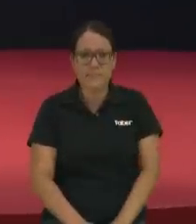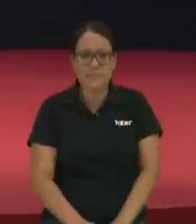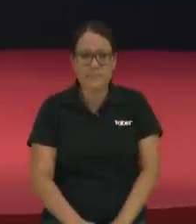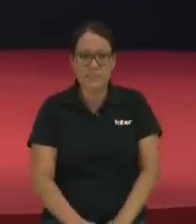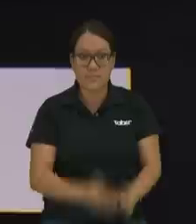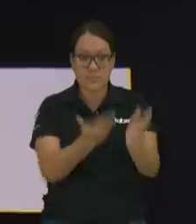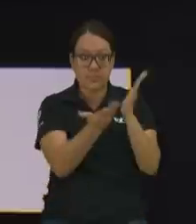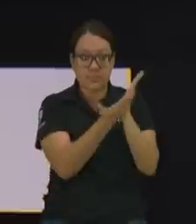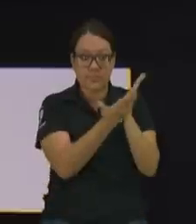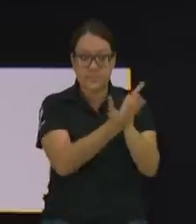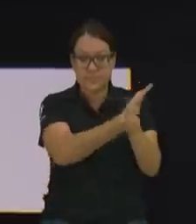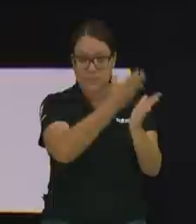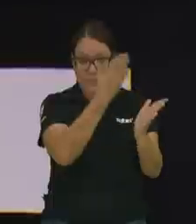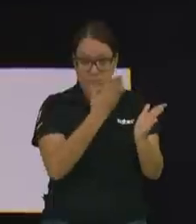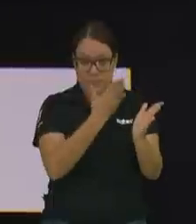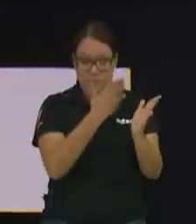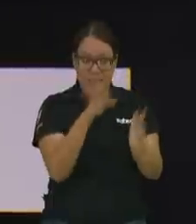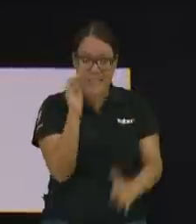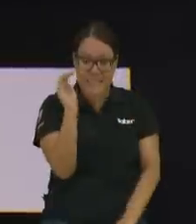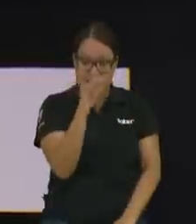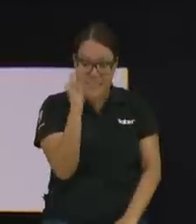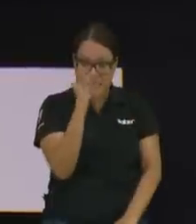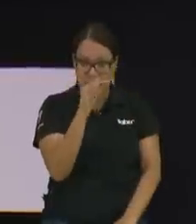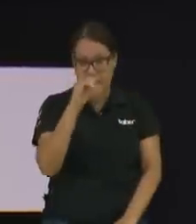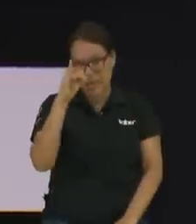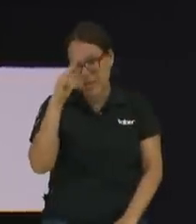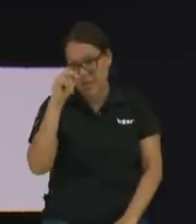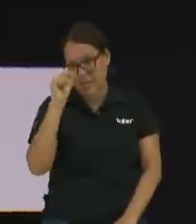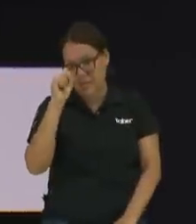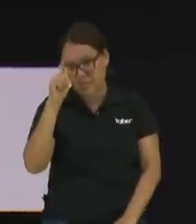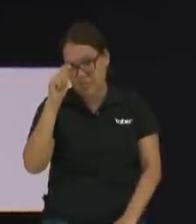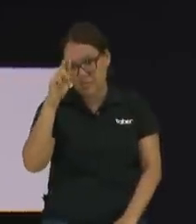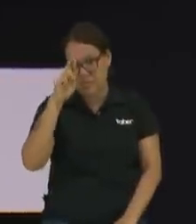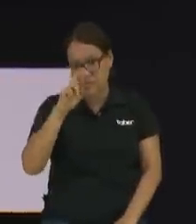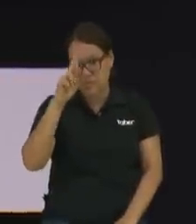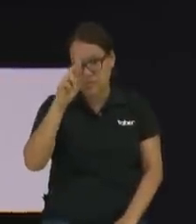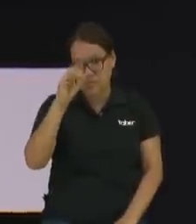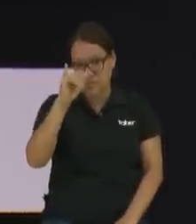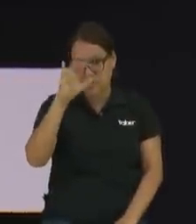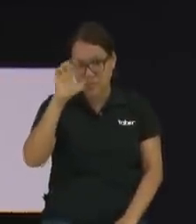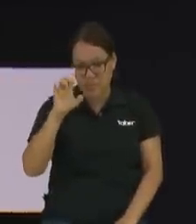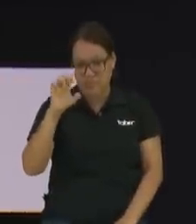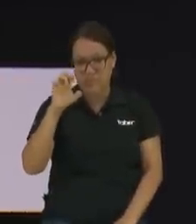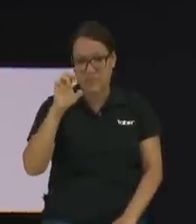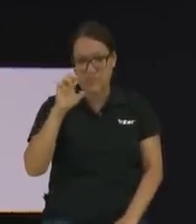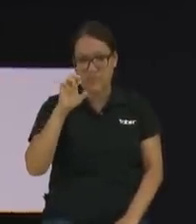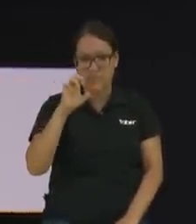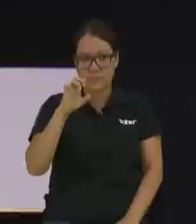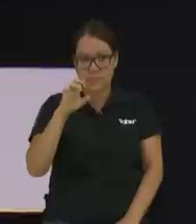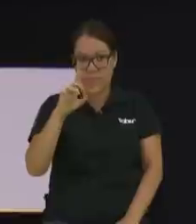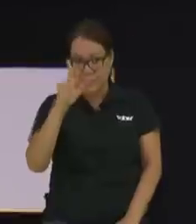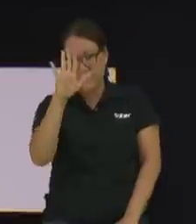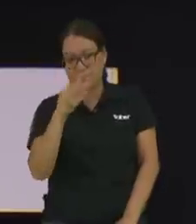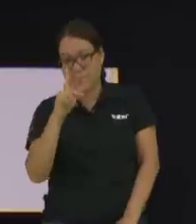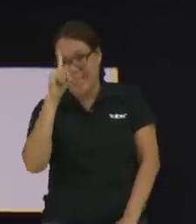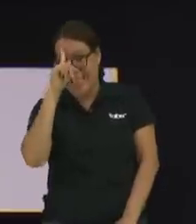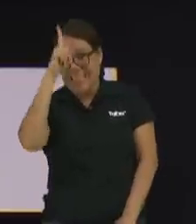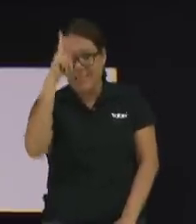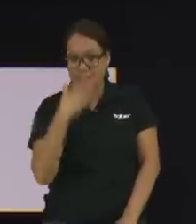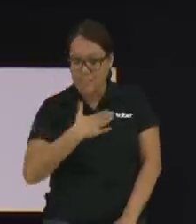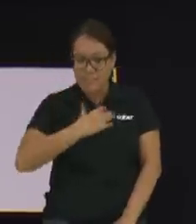La Biblia dice instruye. Y le voy a decir, a mí me encantó la idea. Ojalá lo pueda exponer,